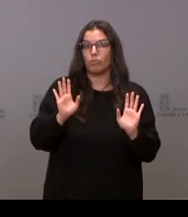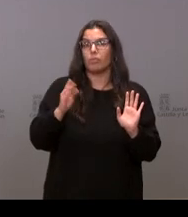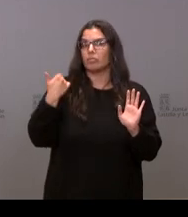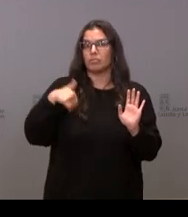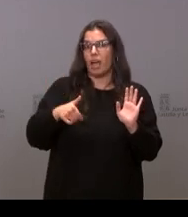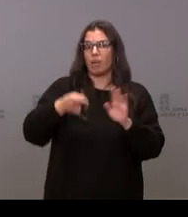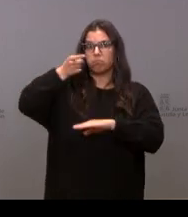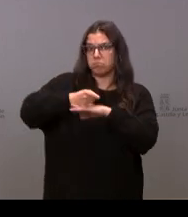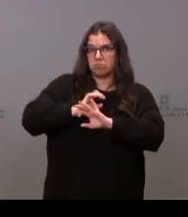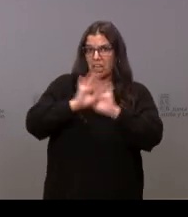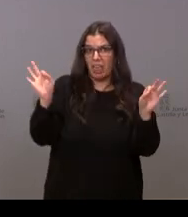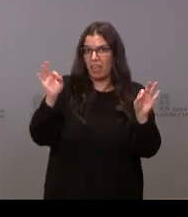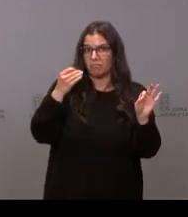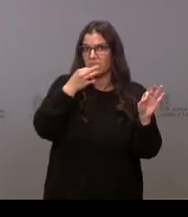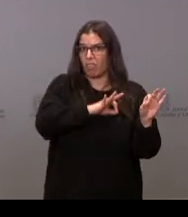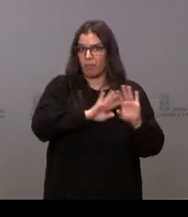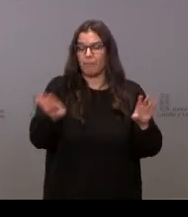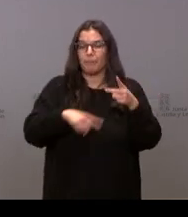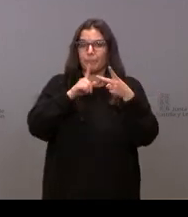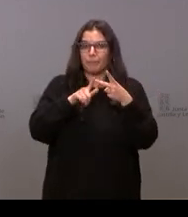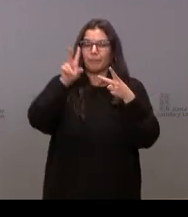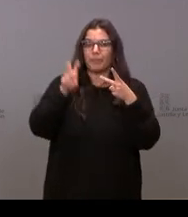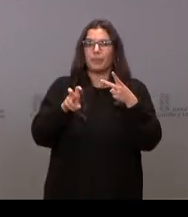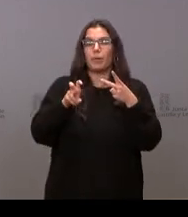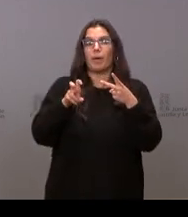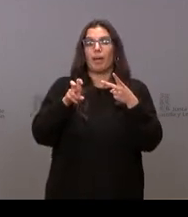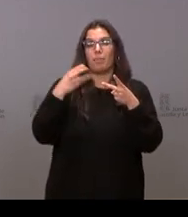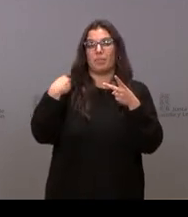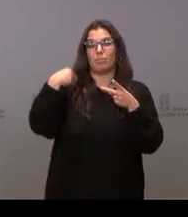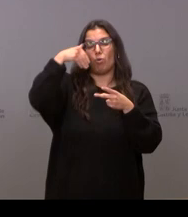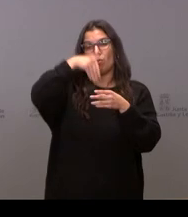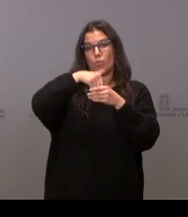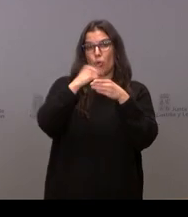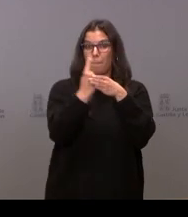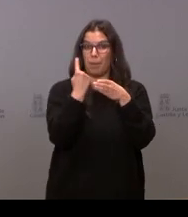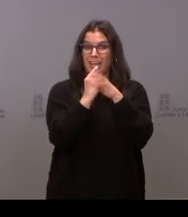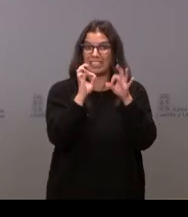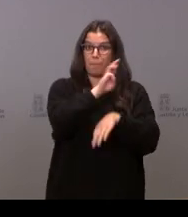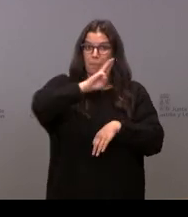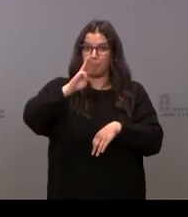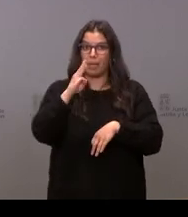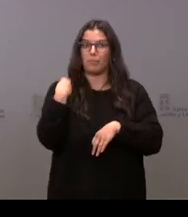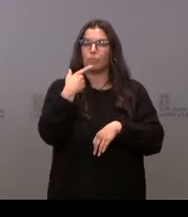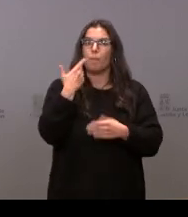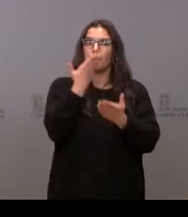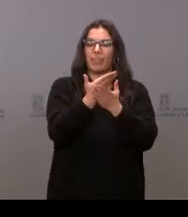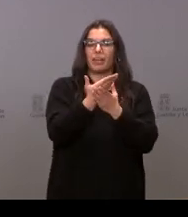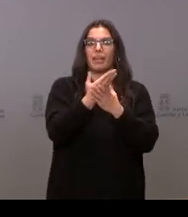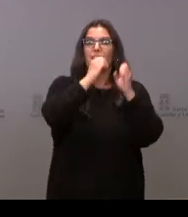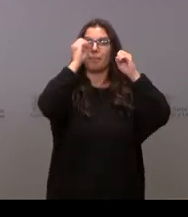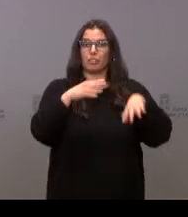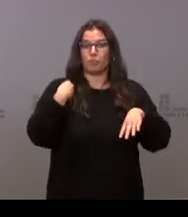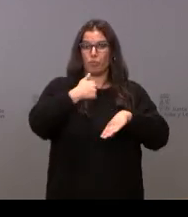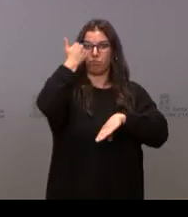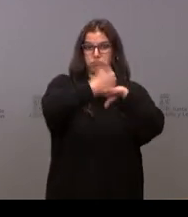ya definitivamente su aplicación. Y luego, sobre el tema de las primarias del PP, entiendo que pedirán la dimisión del señor Iglesias en el